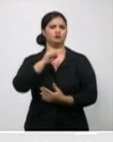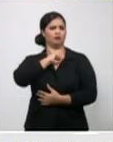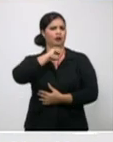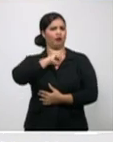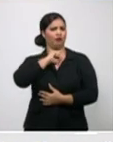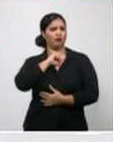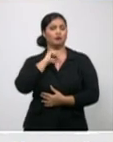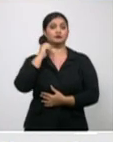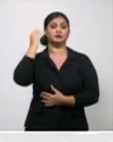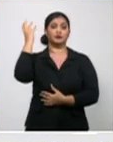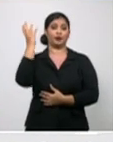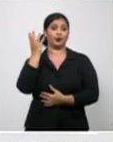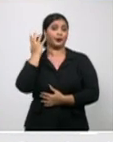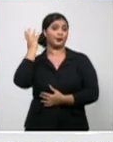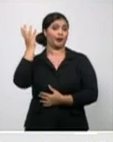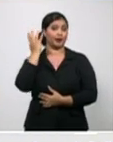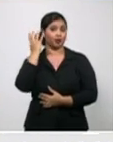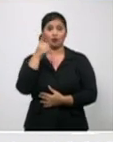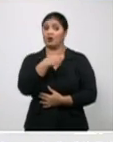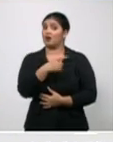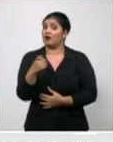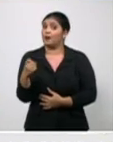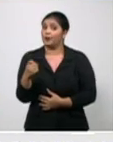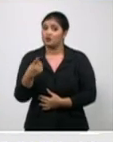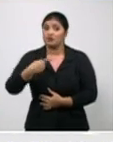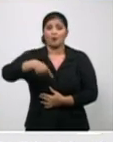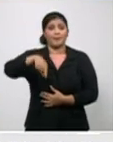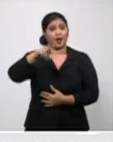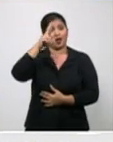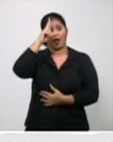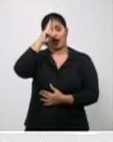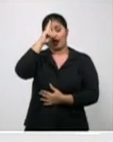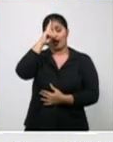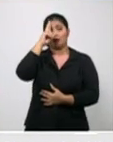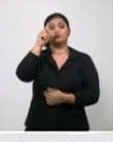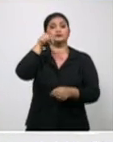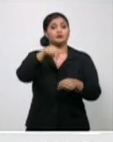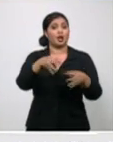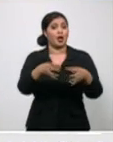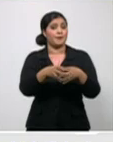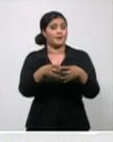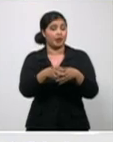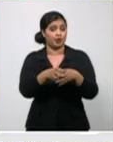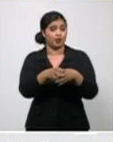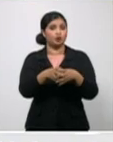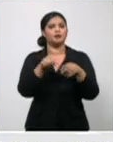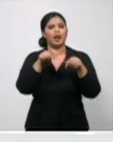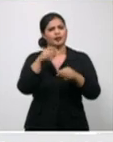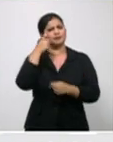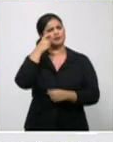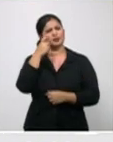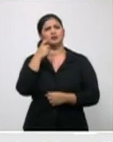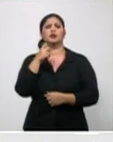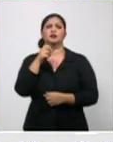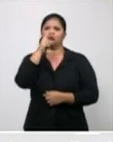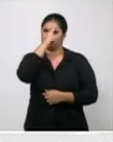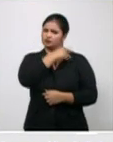detecta por el pesquisaje. Y muchas veces ese es el